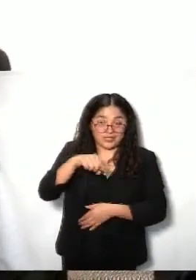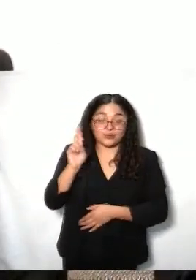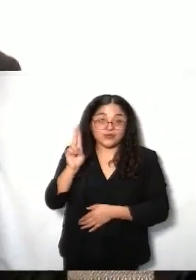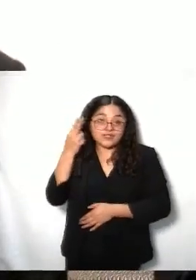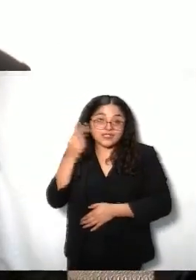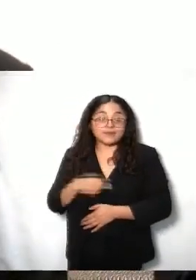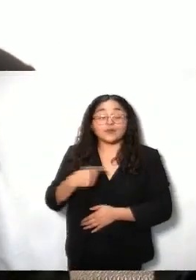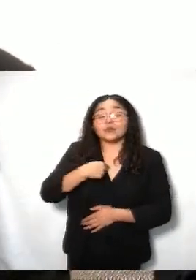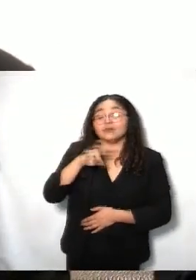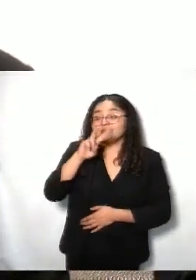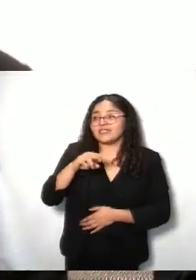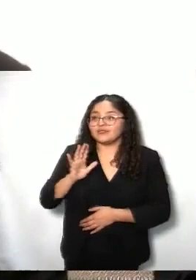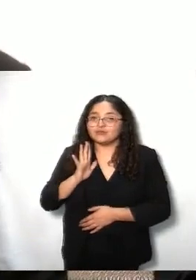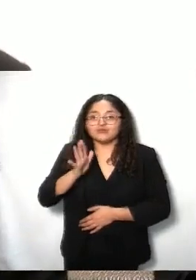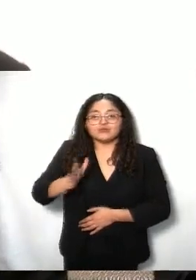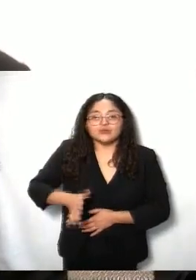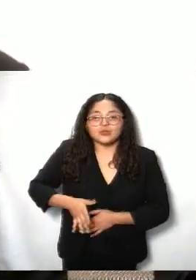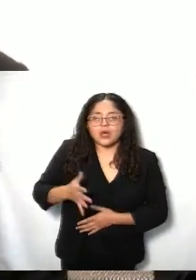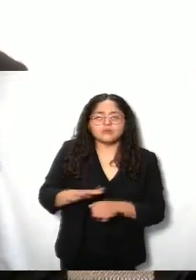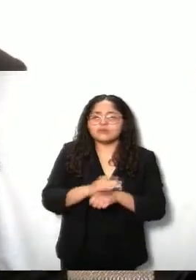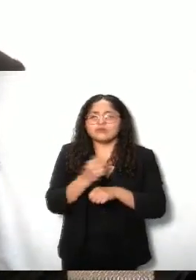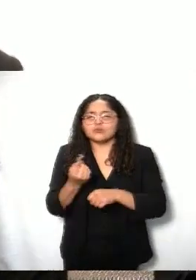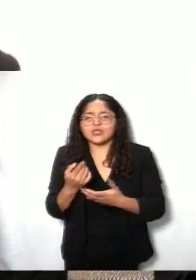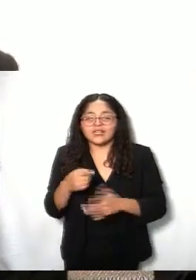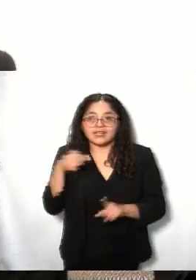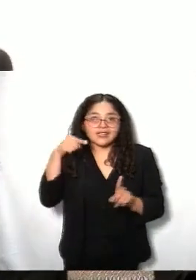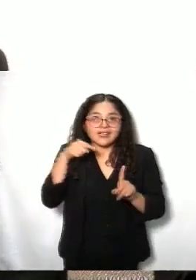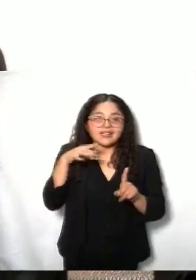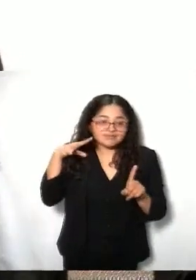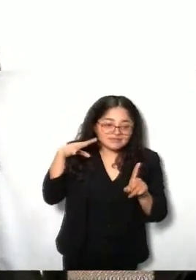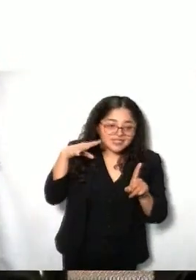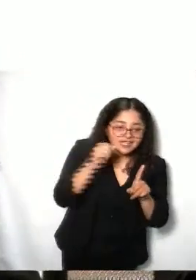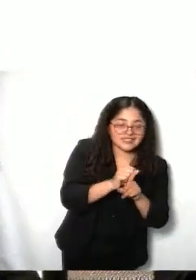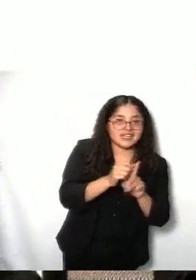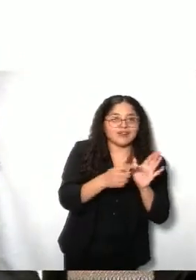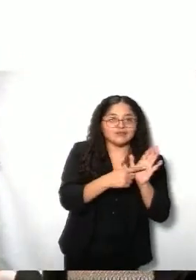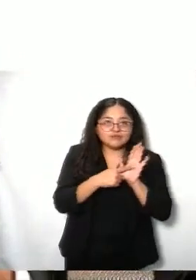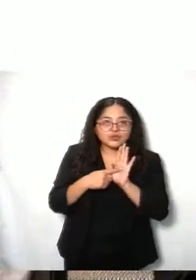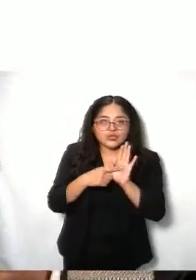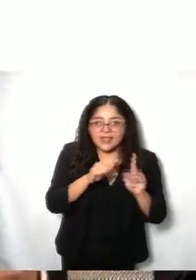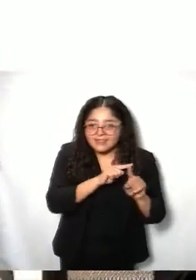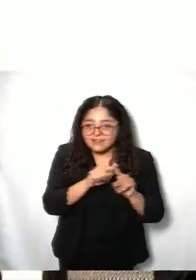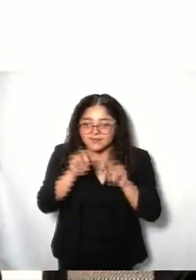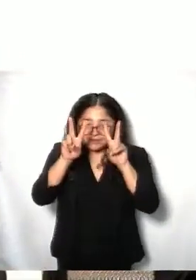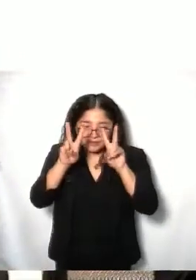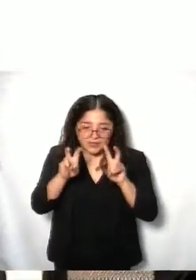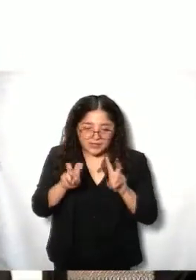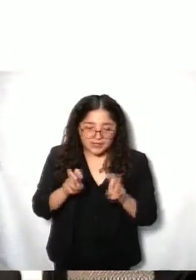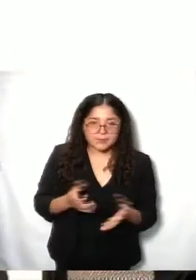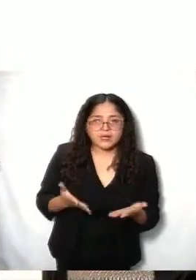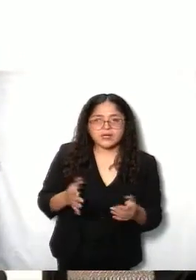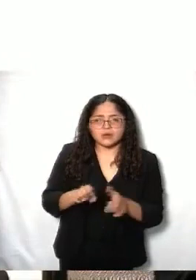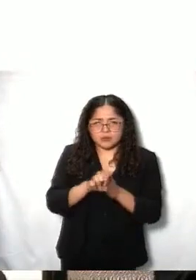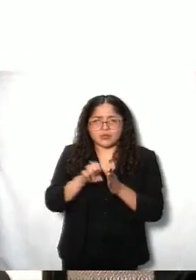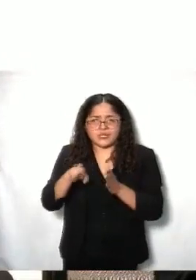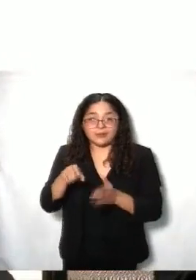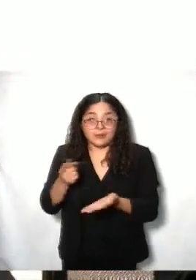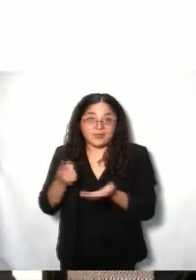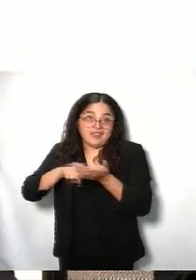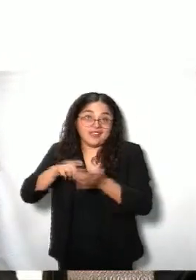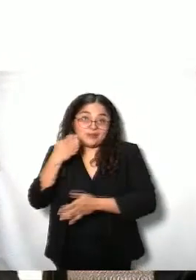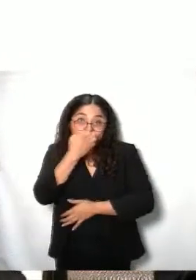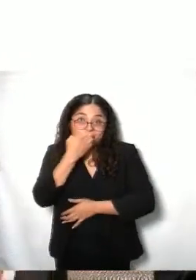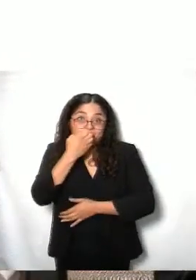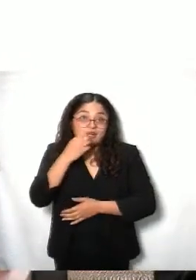es un privilegio, sobre todo por lo que logró reflejarse en estos años, lo que se ha logrado ver en la propia Facultad de